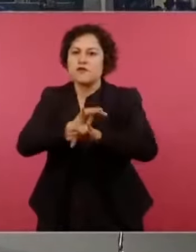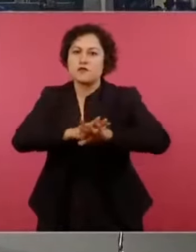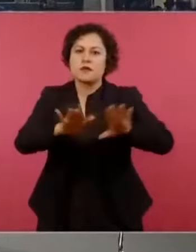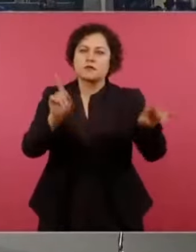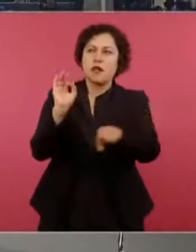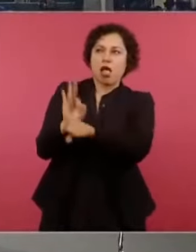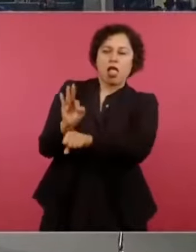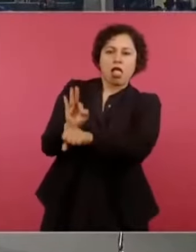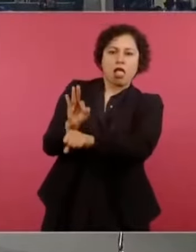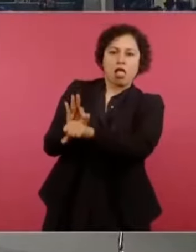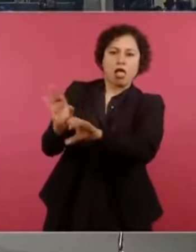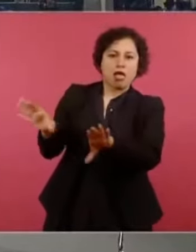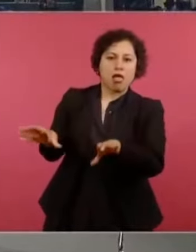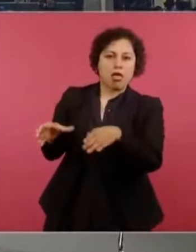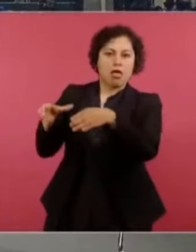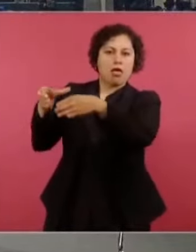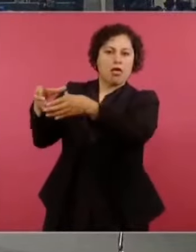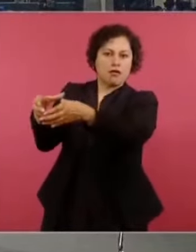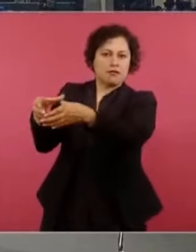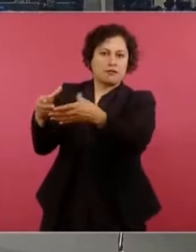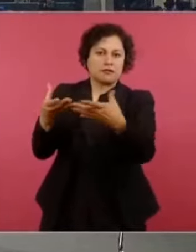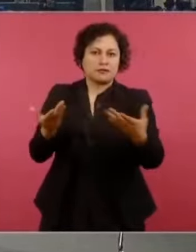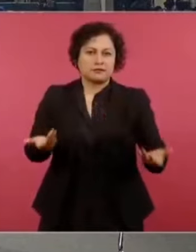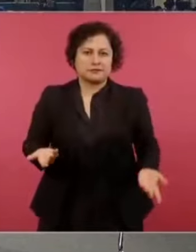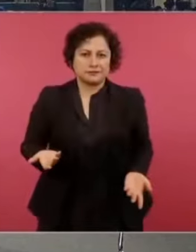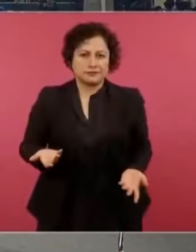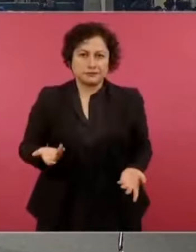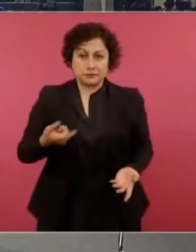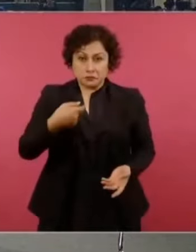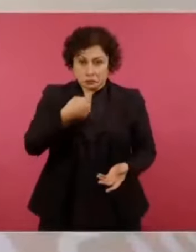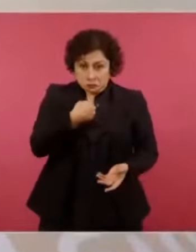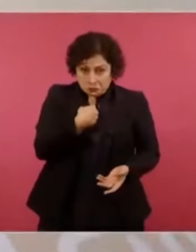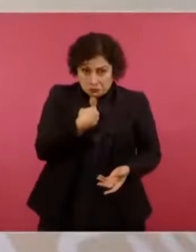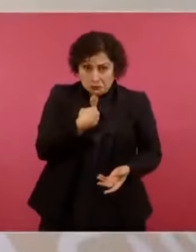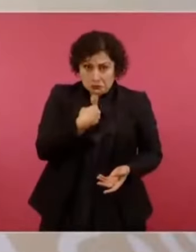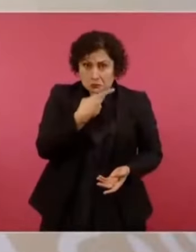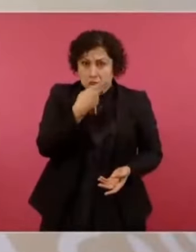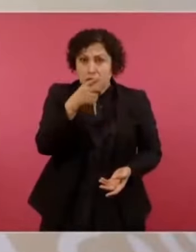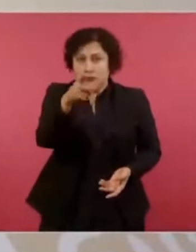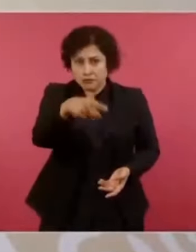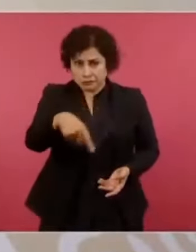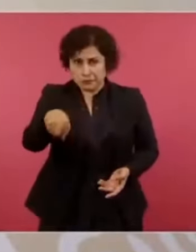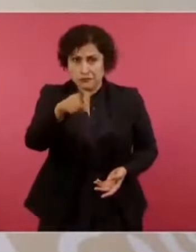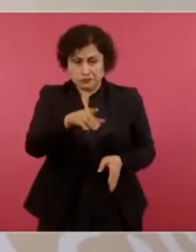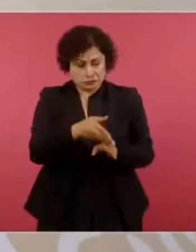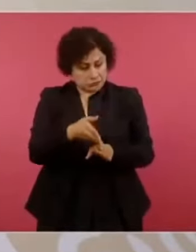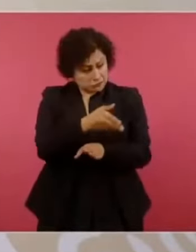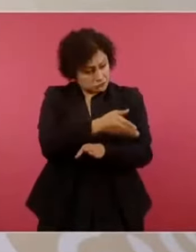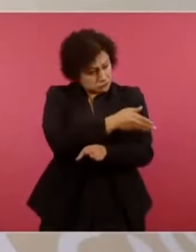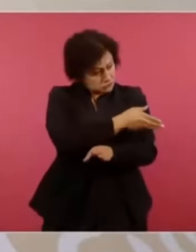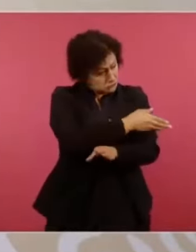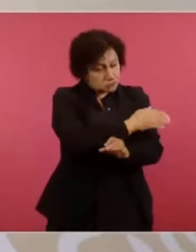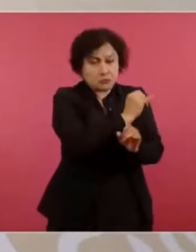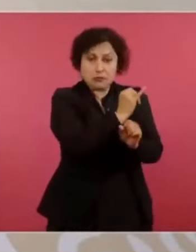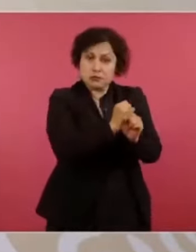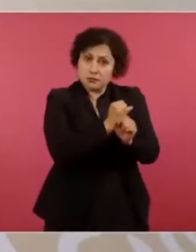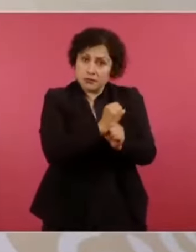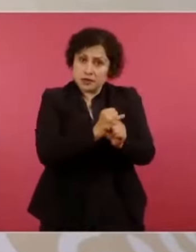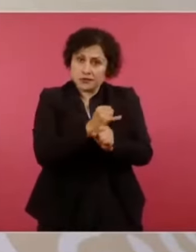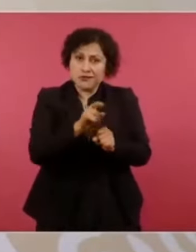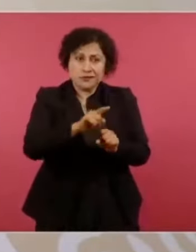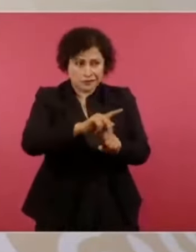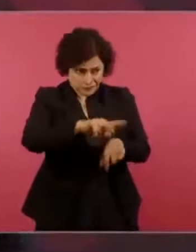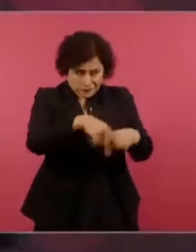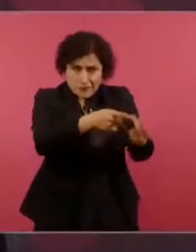Es que es cosa de ir a las hemerotecas, de recordar de cómo